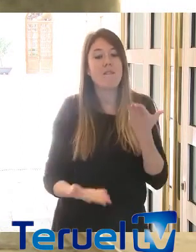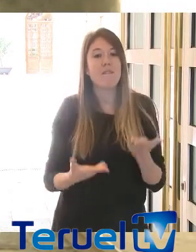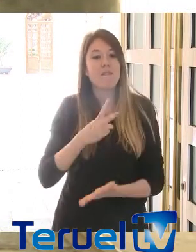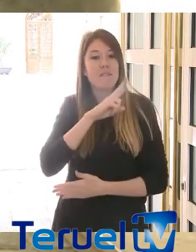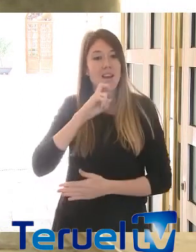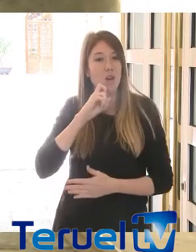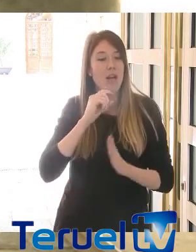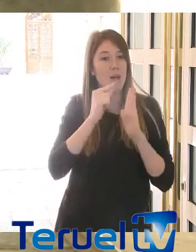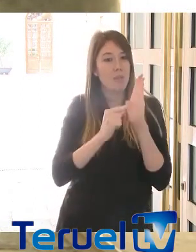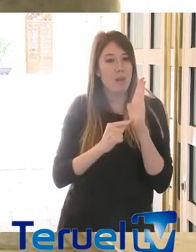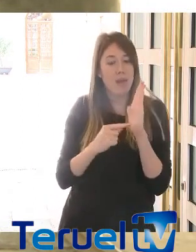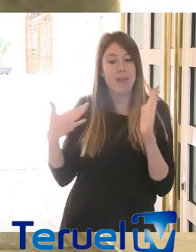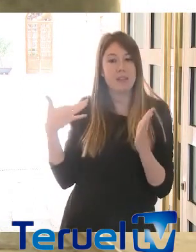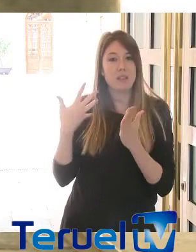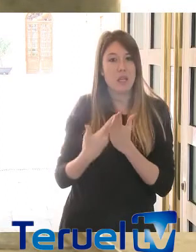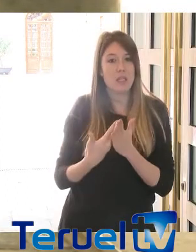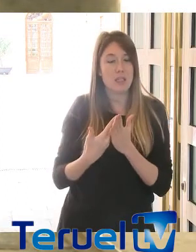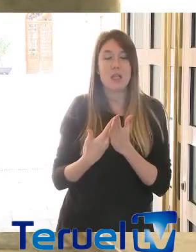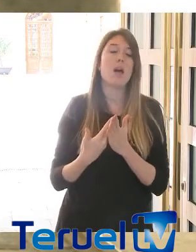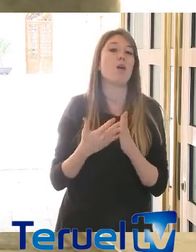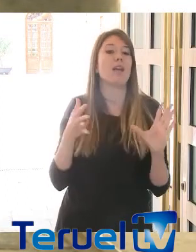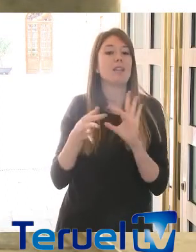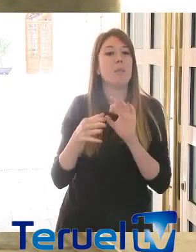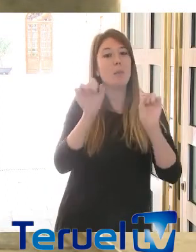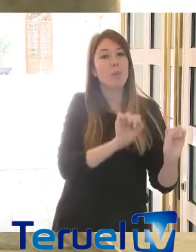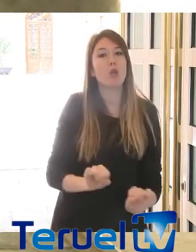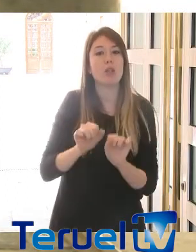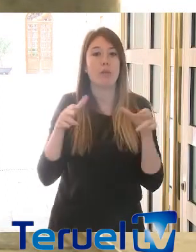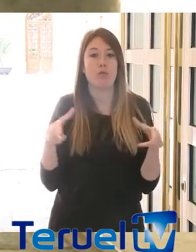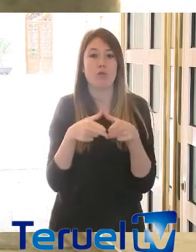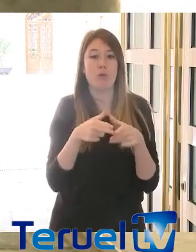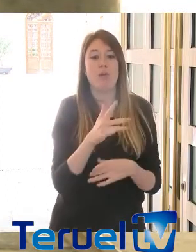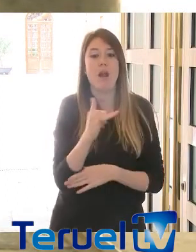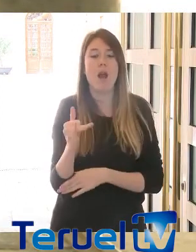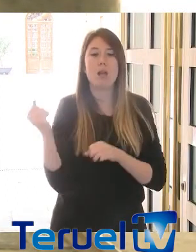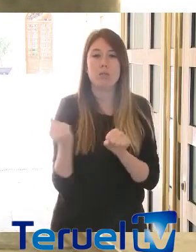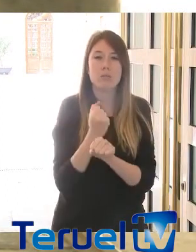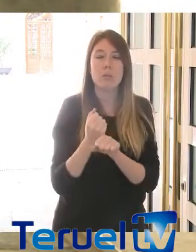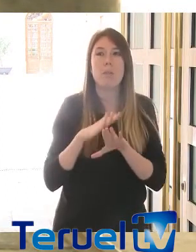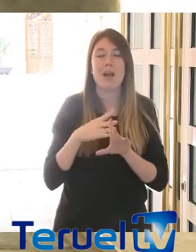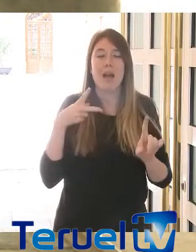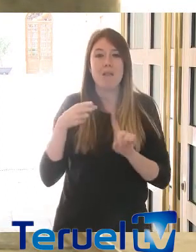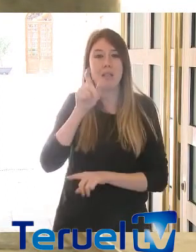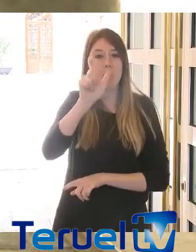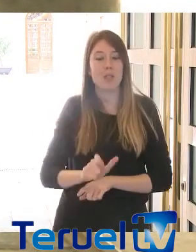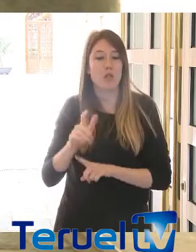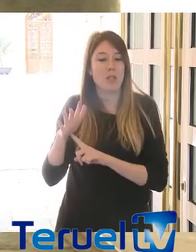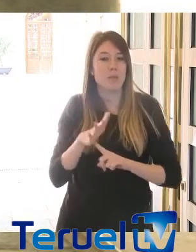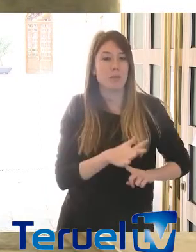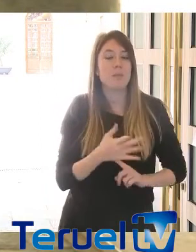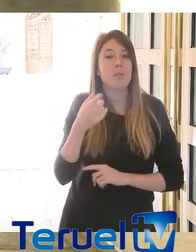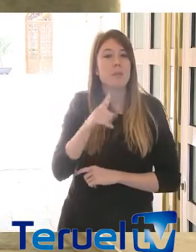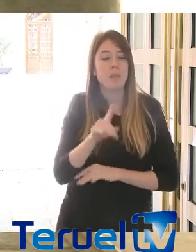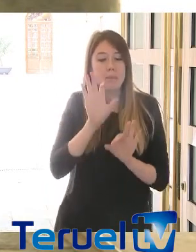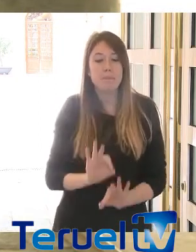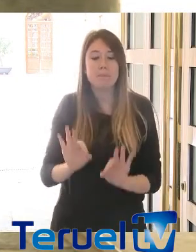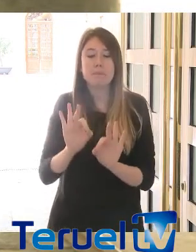que se han desarrollado en materia de... ese escudo social que está trabajando para que nadie se quede atrás y ya en lo concreto